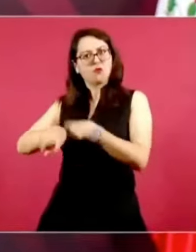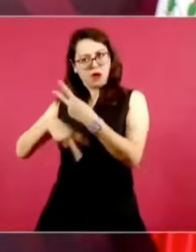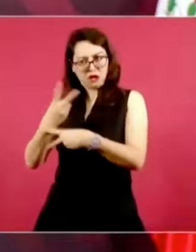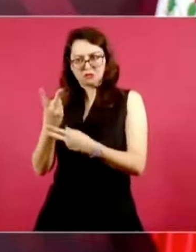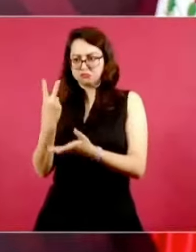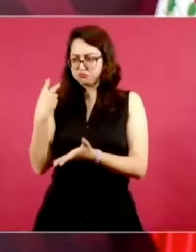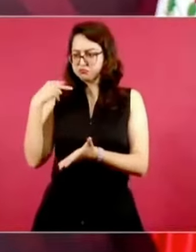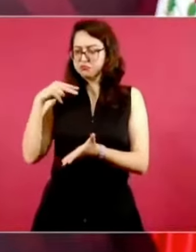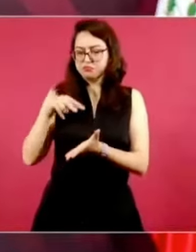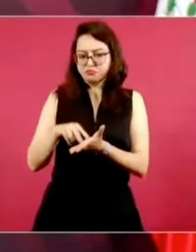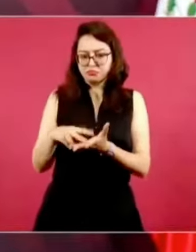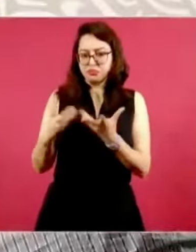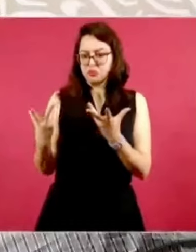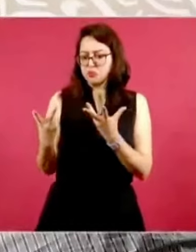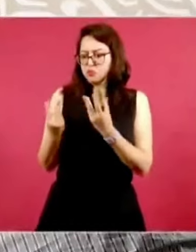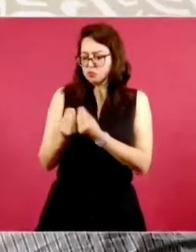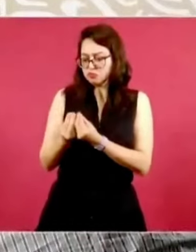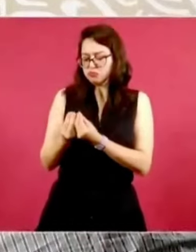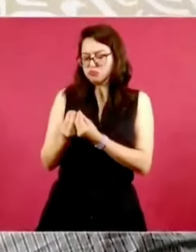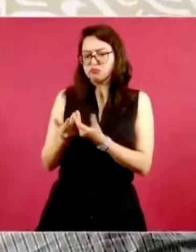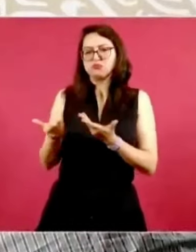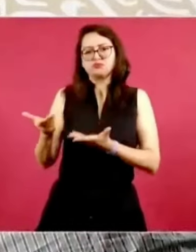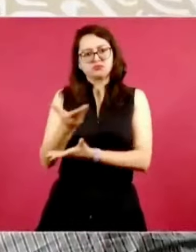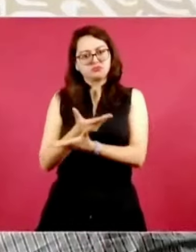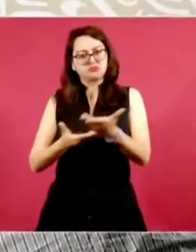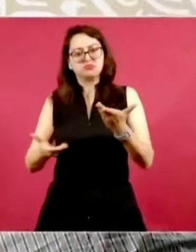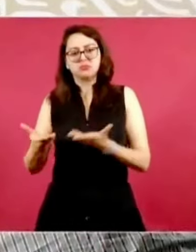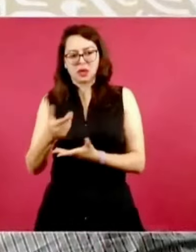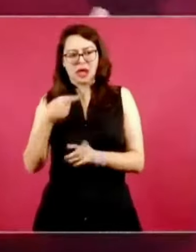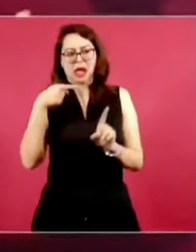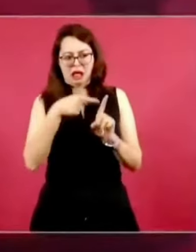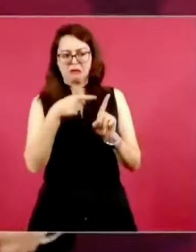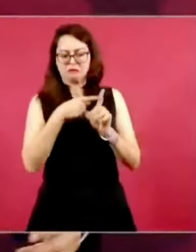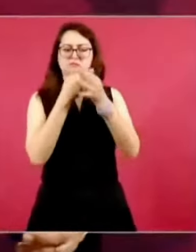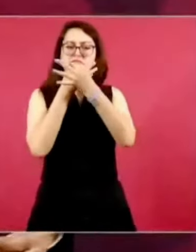que internalizó nuestro mensaje de que queríamos nosotros